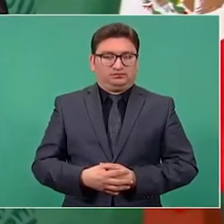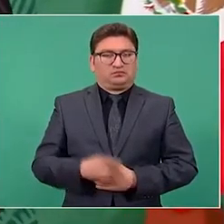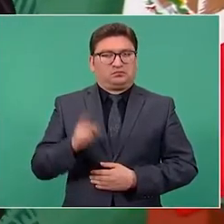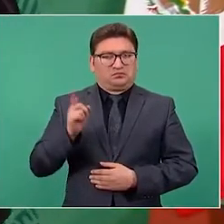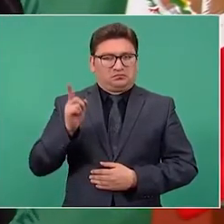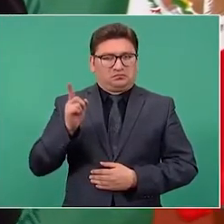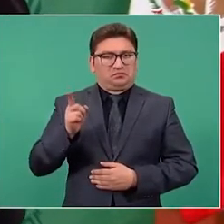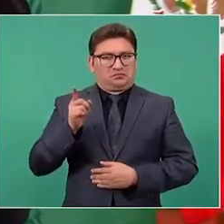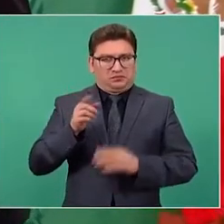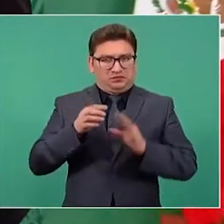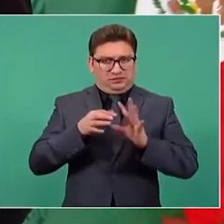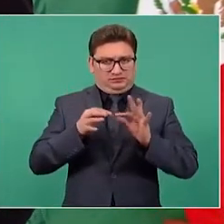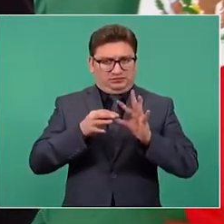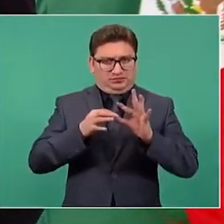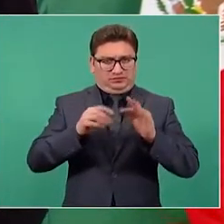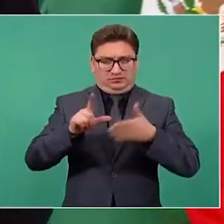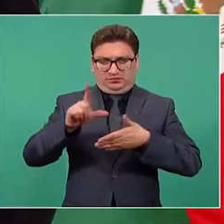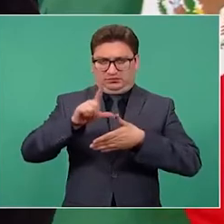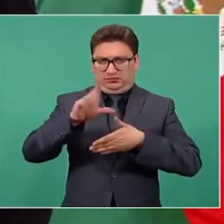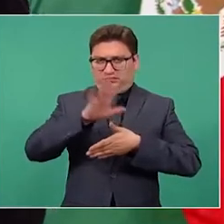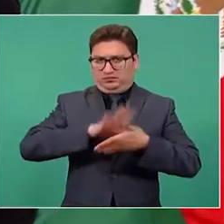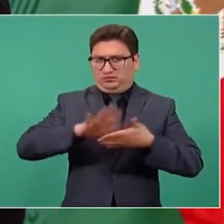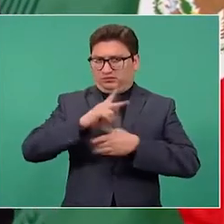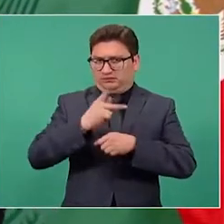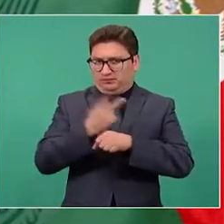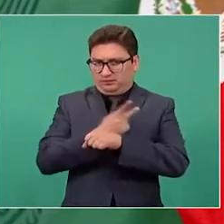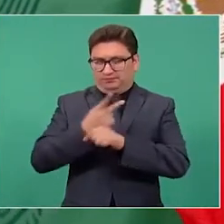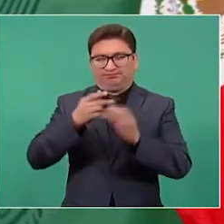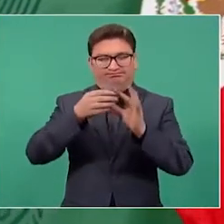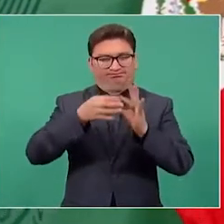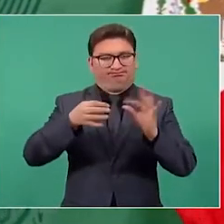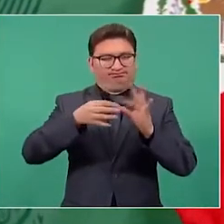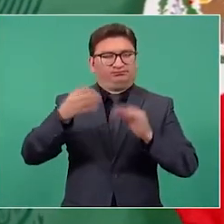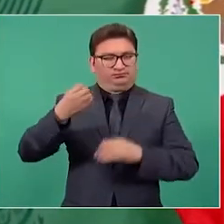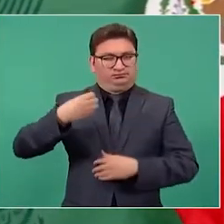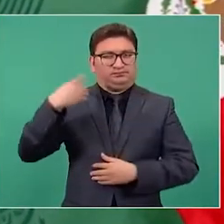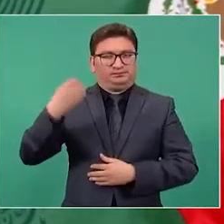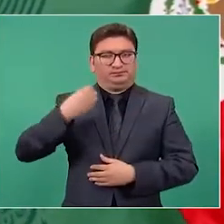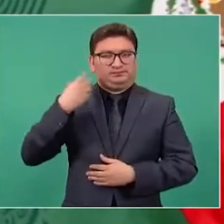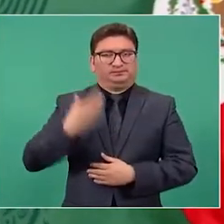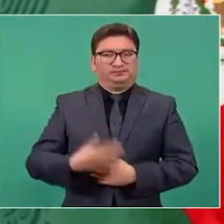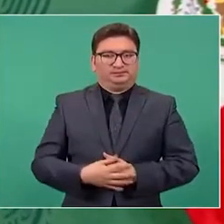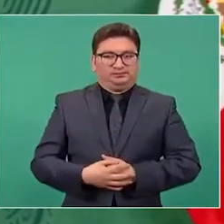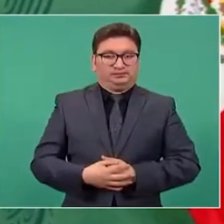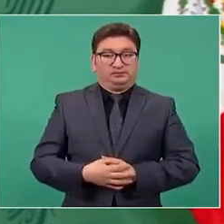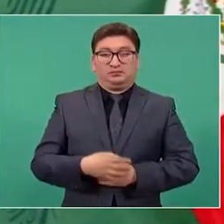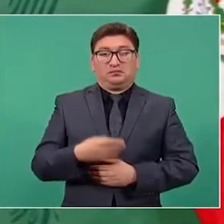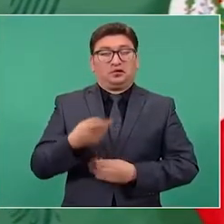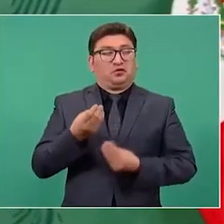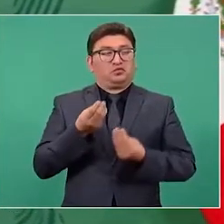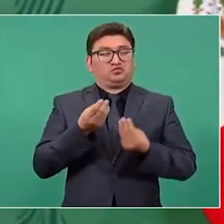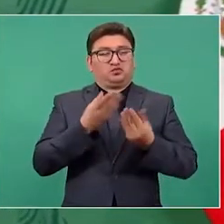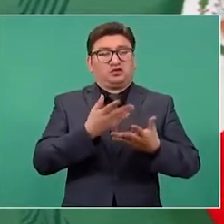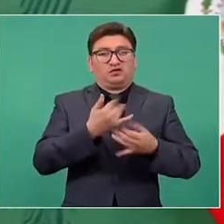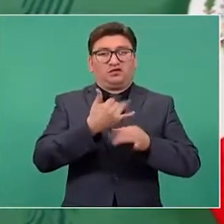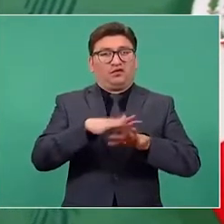estaba sucediendo en América Latina, pero es un discurso que no aporta nada